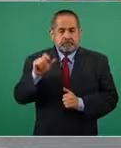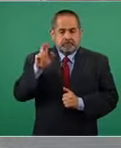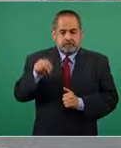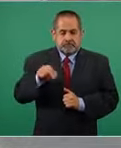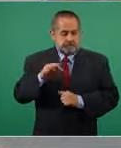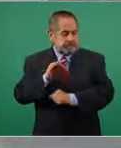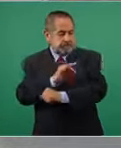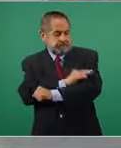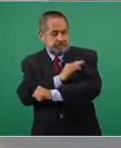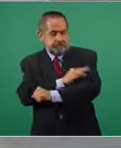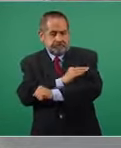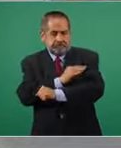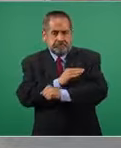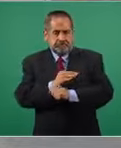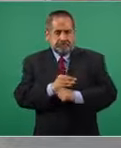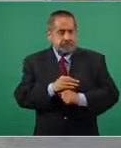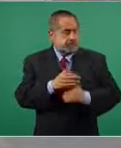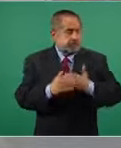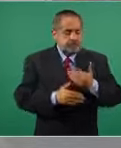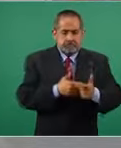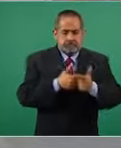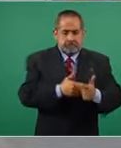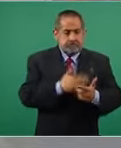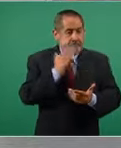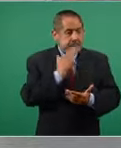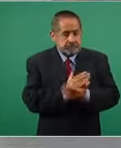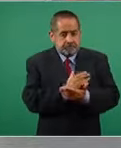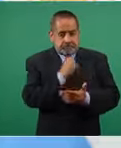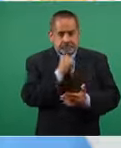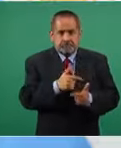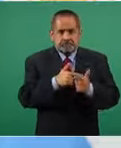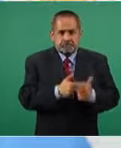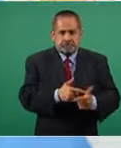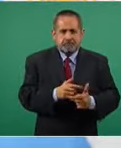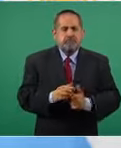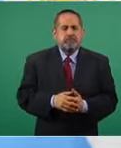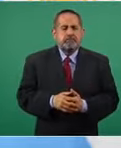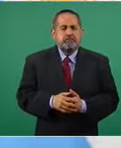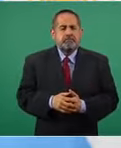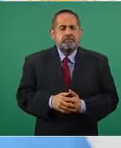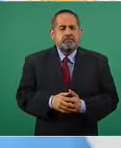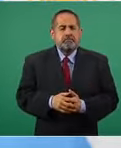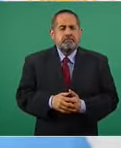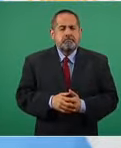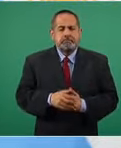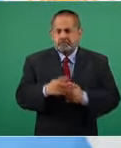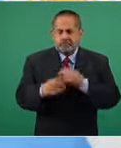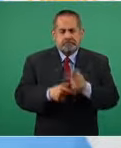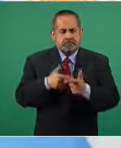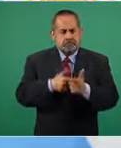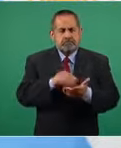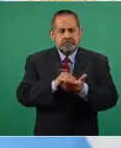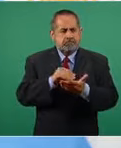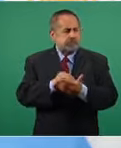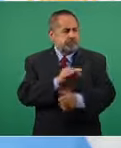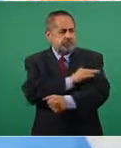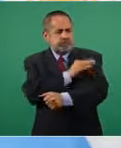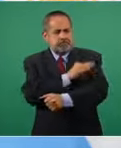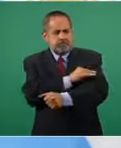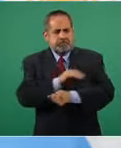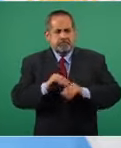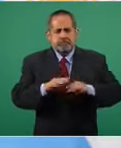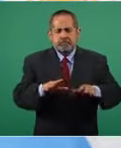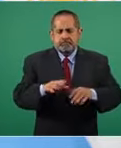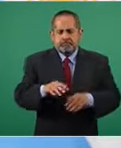vacunación no se va a detener vamos a seguir vacunando ya